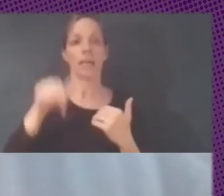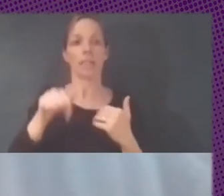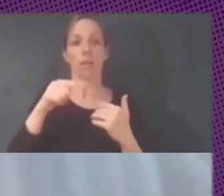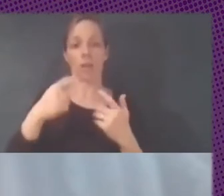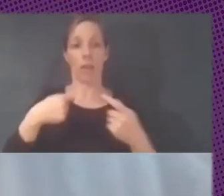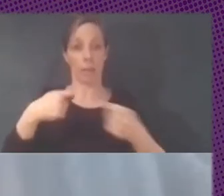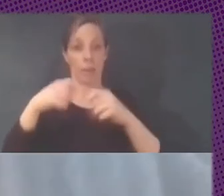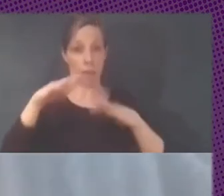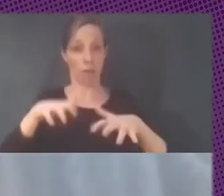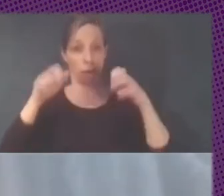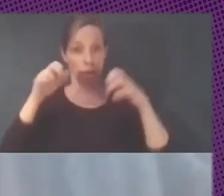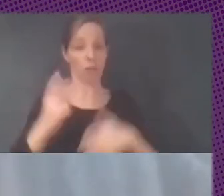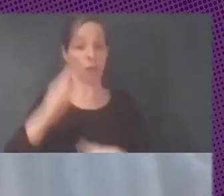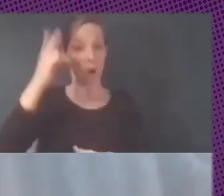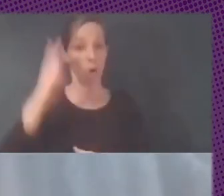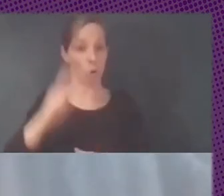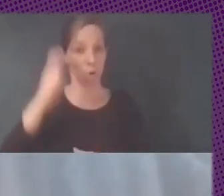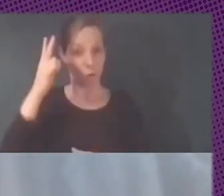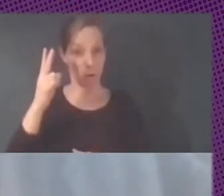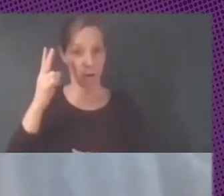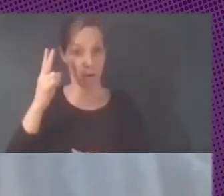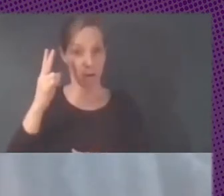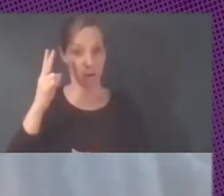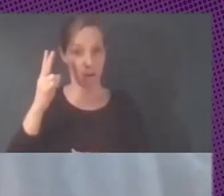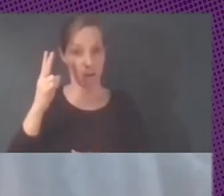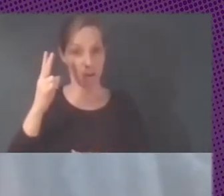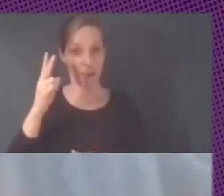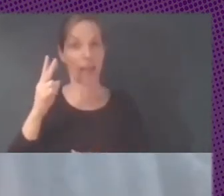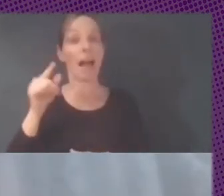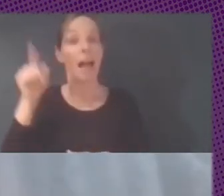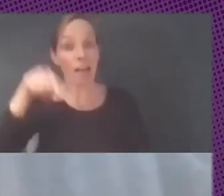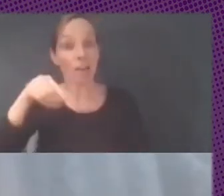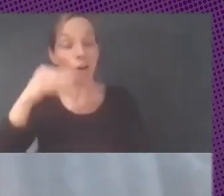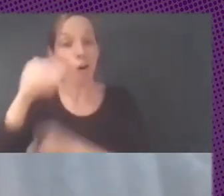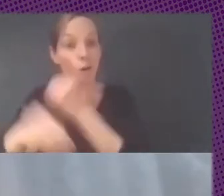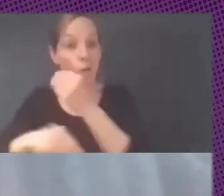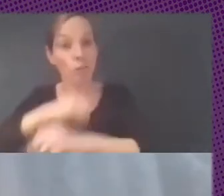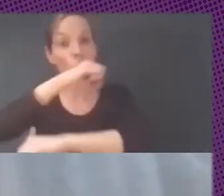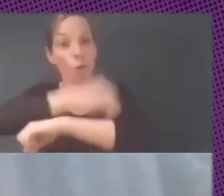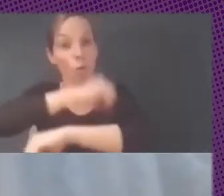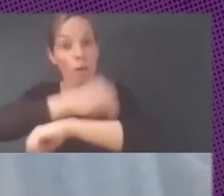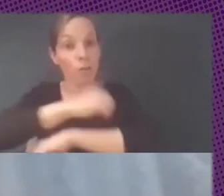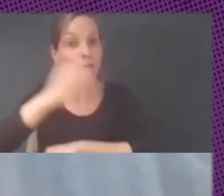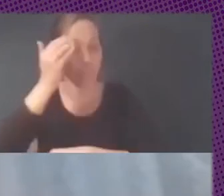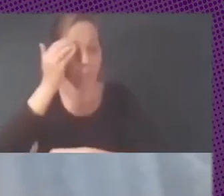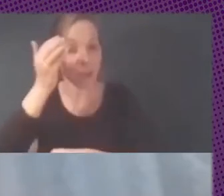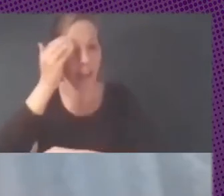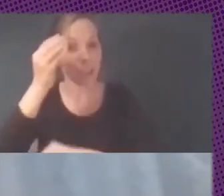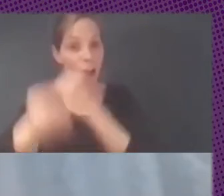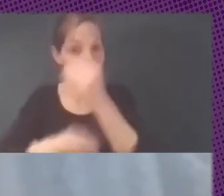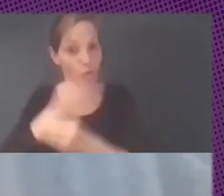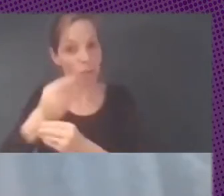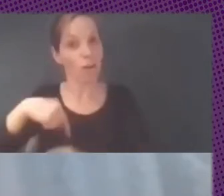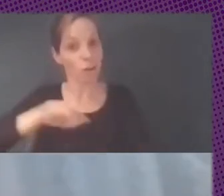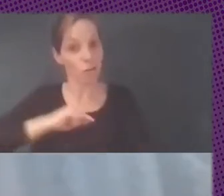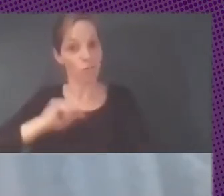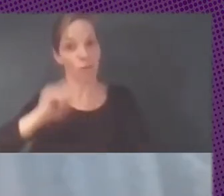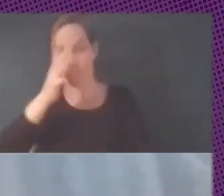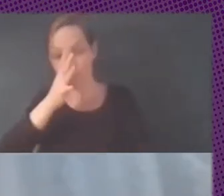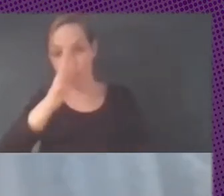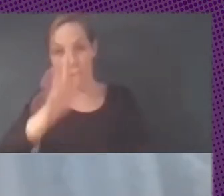y estaban usando software pirata Windows Pirata con Office Pirata y denunciamos eso mismo